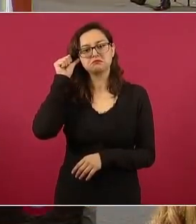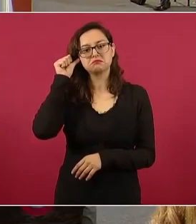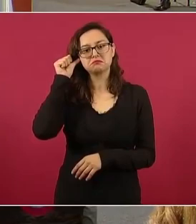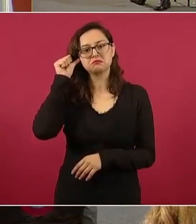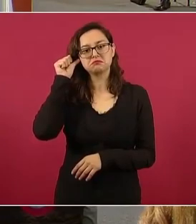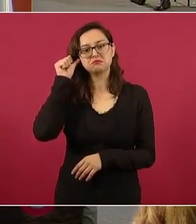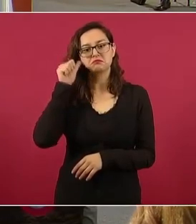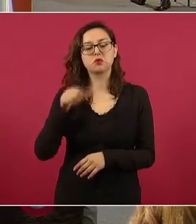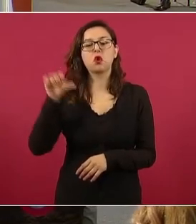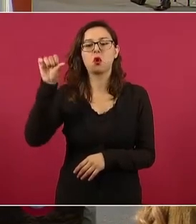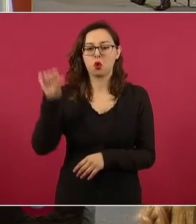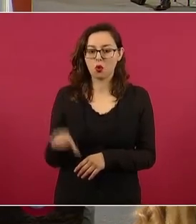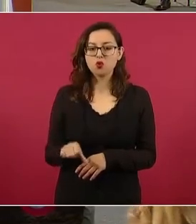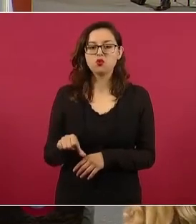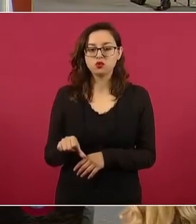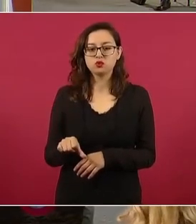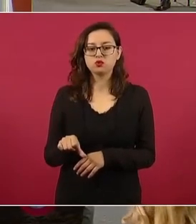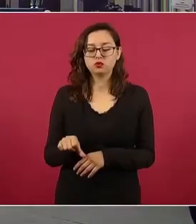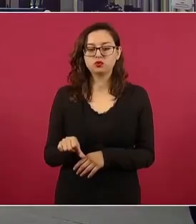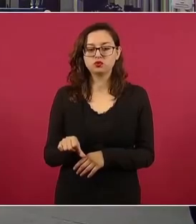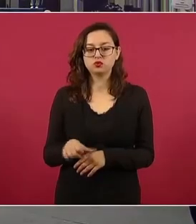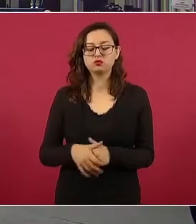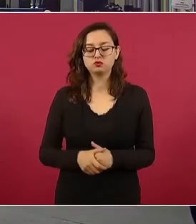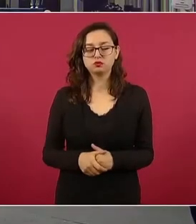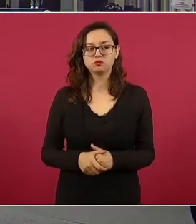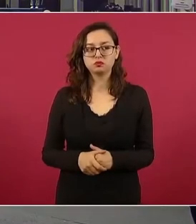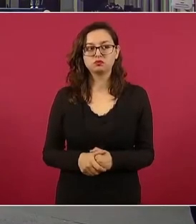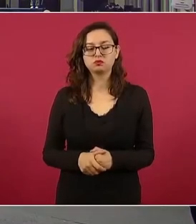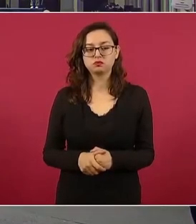¿Hoy? Sí.